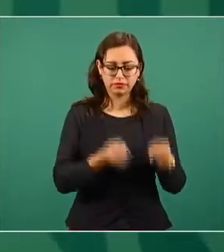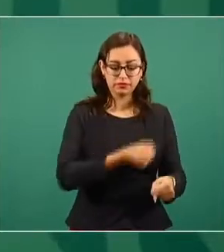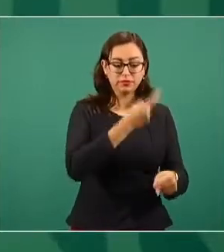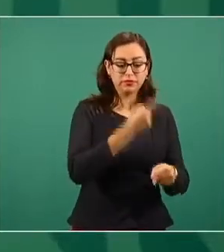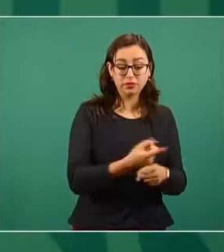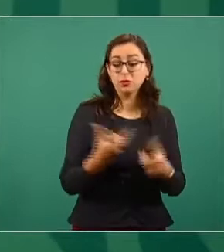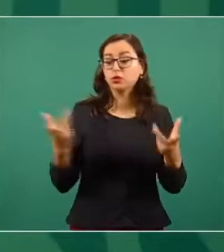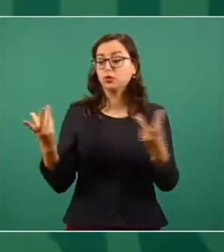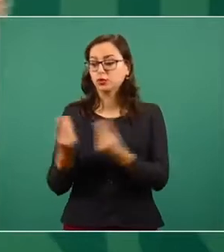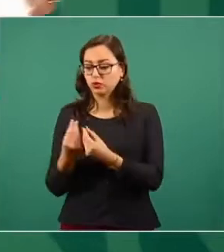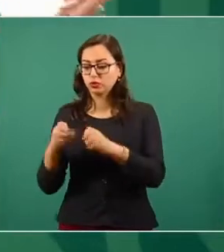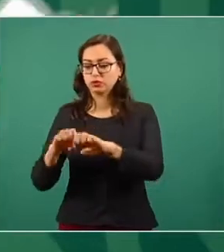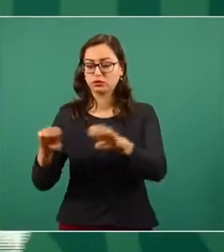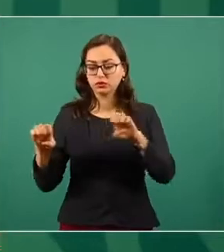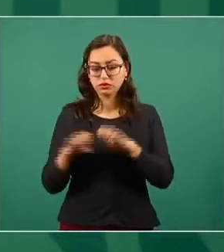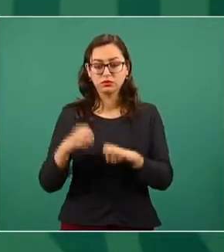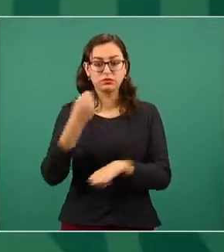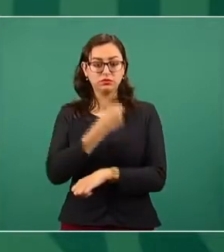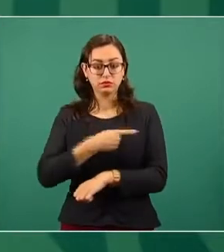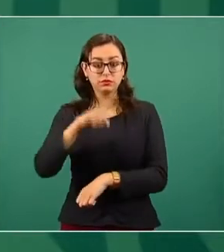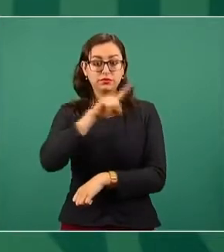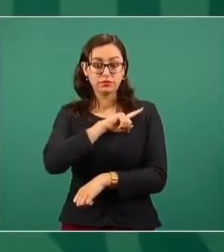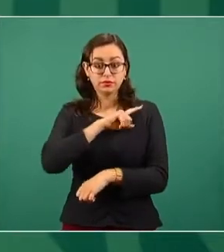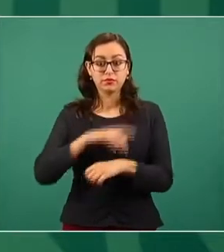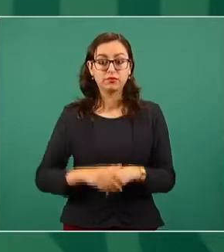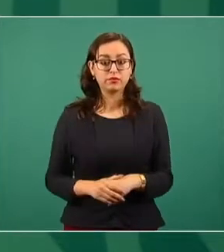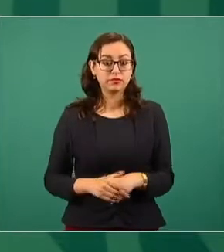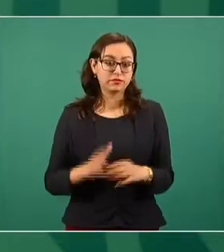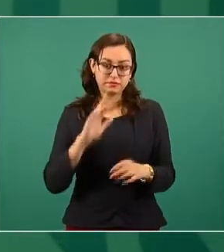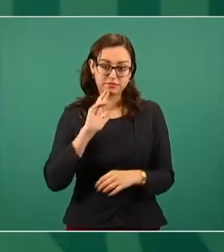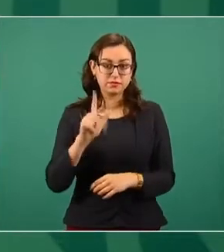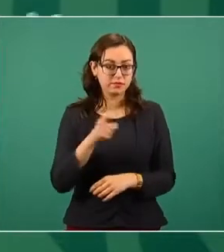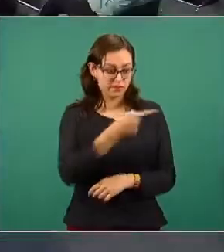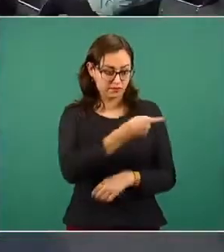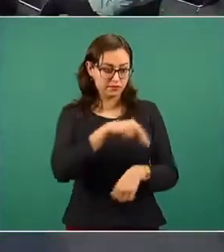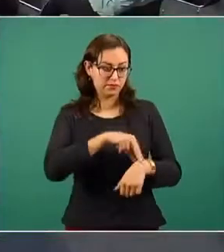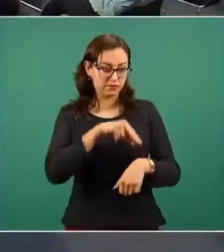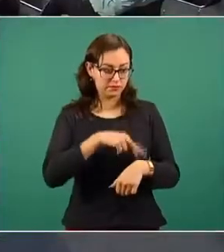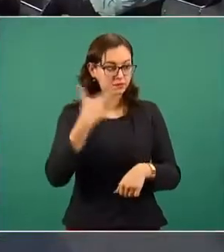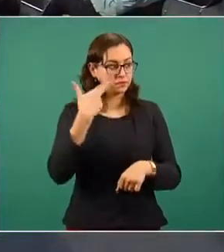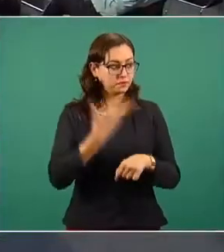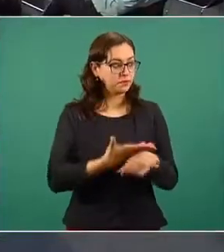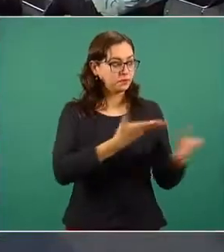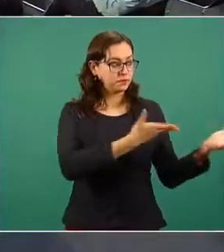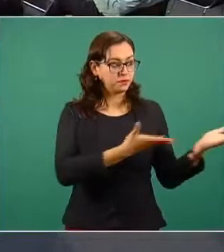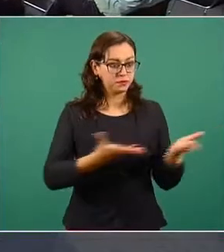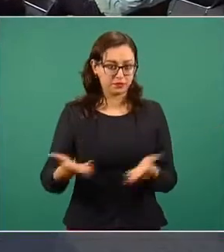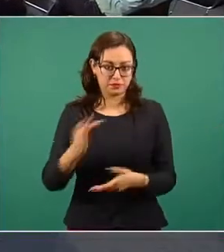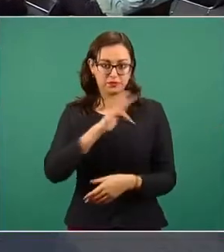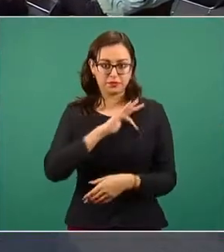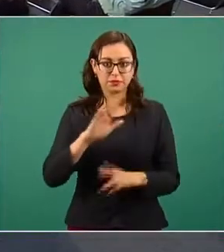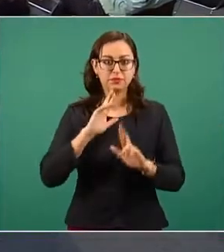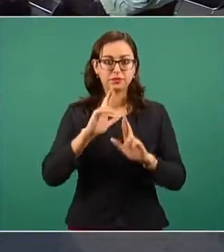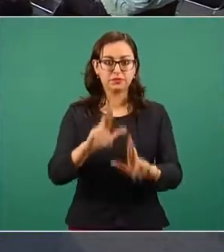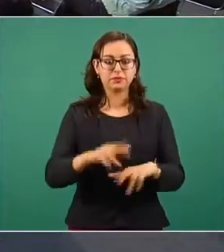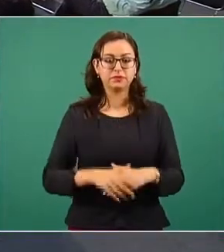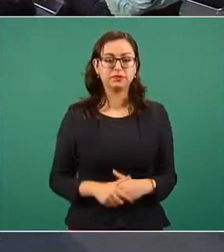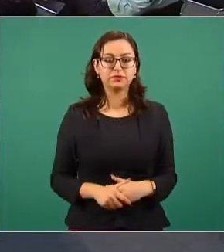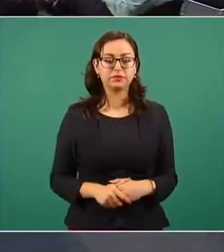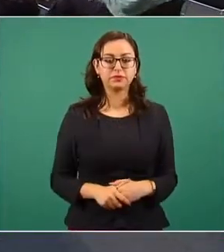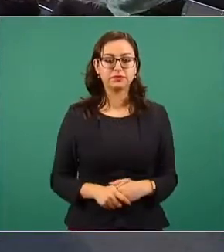todos los días. Y pues a mí me gustaría que los mismos responsables contestaran esta pregunta.